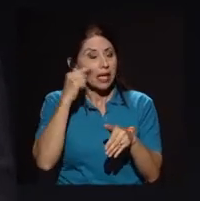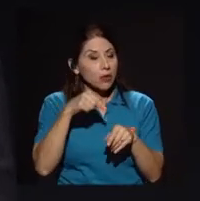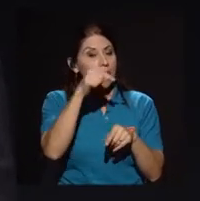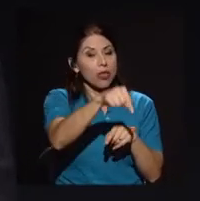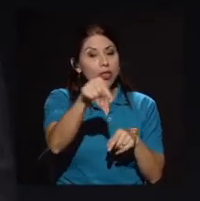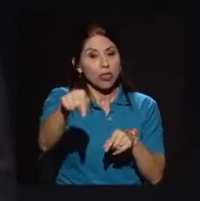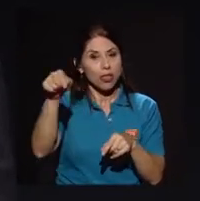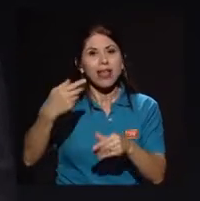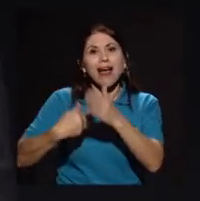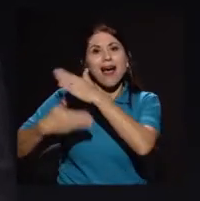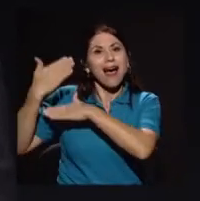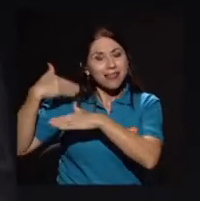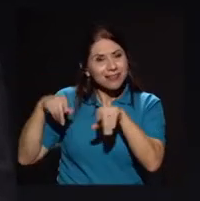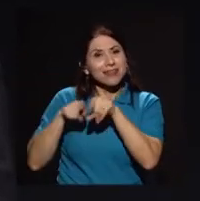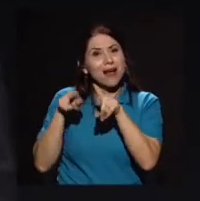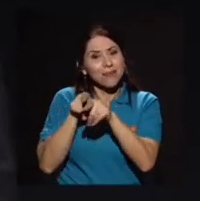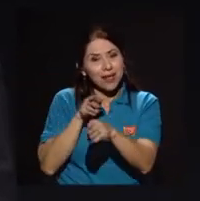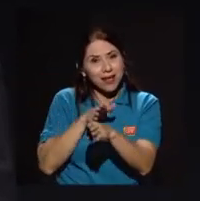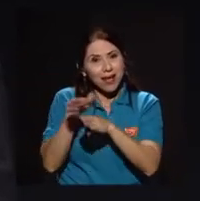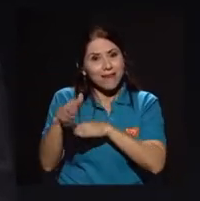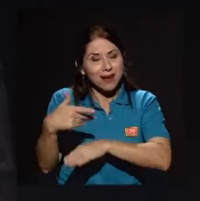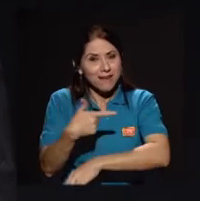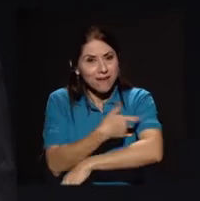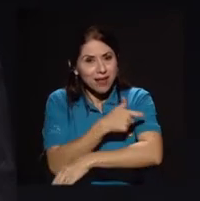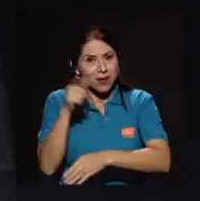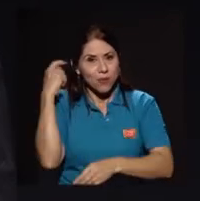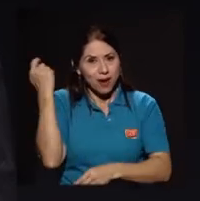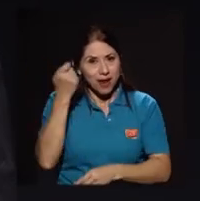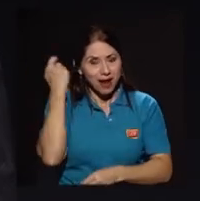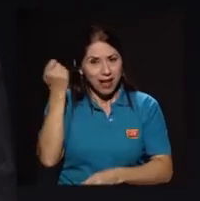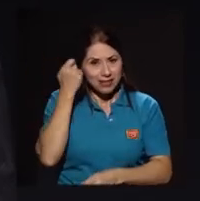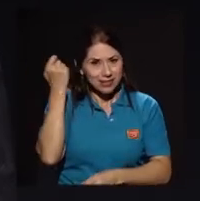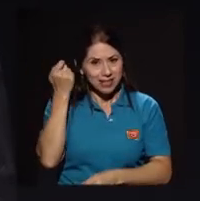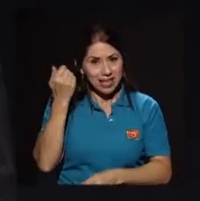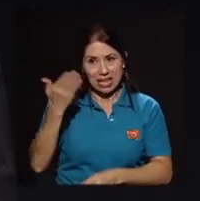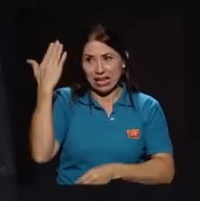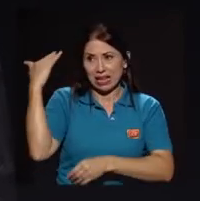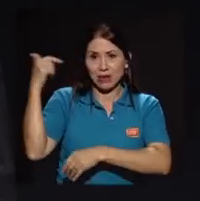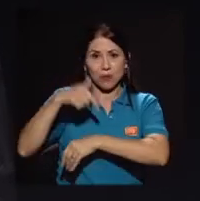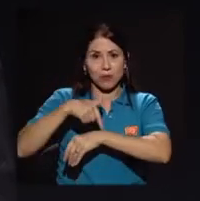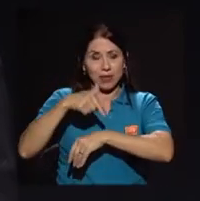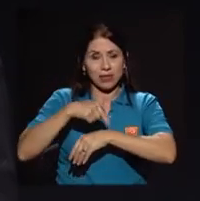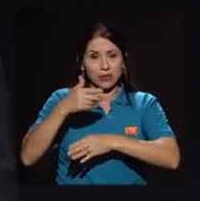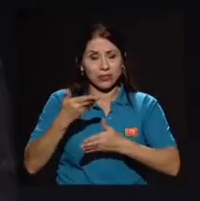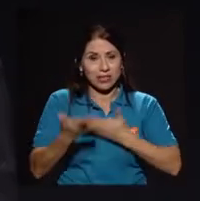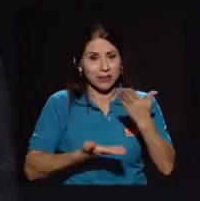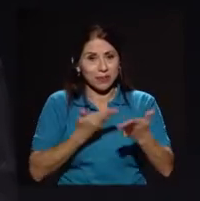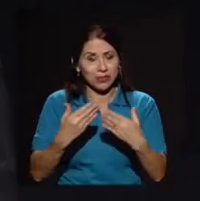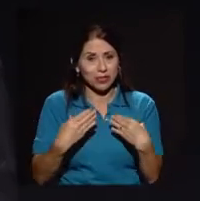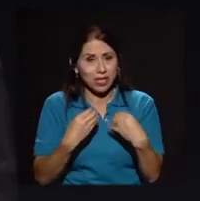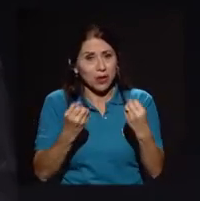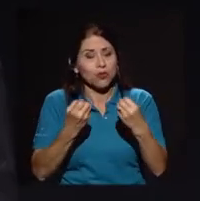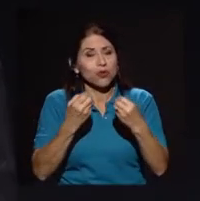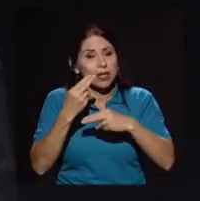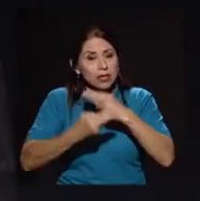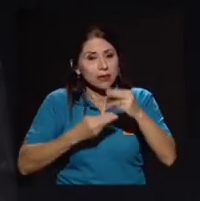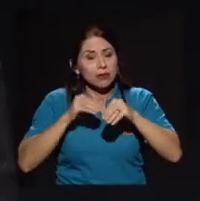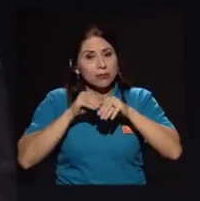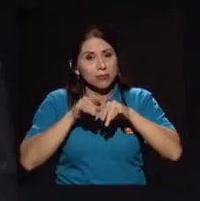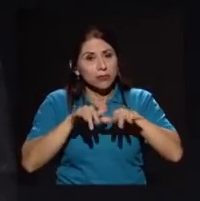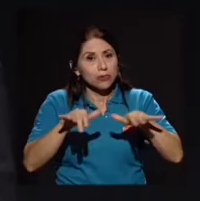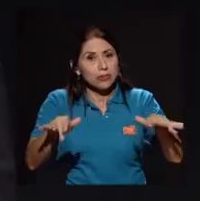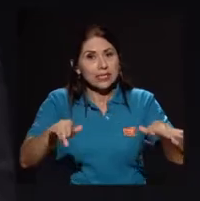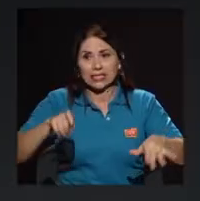en la sede de Guanacaste, sobre todo cuando se universalizaron los servicios de salud, que se requirieron enfermeros